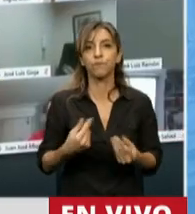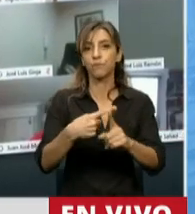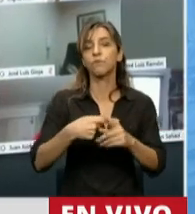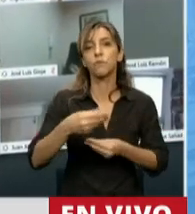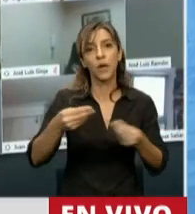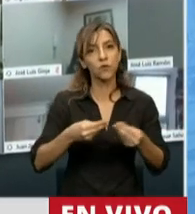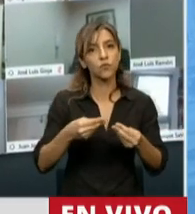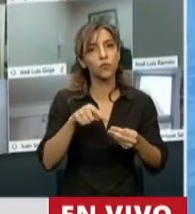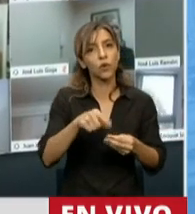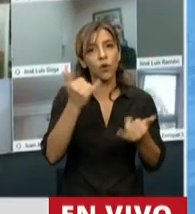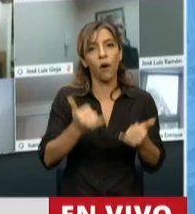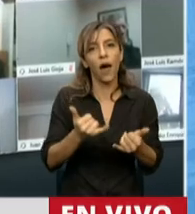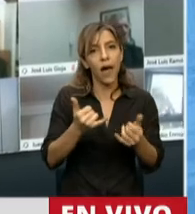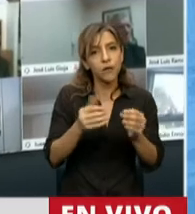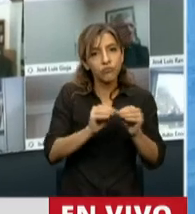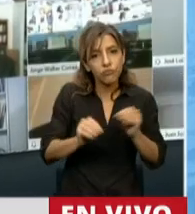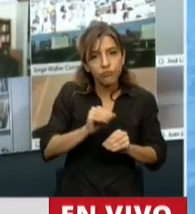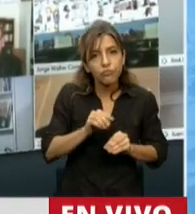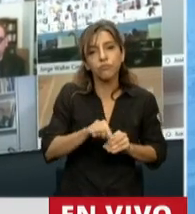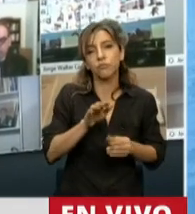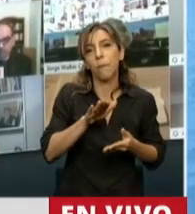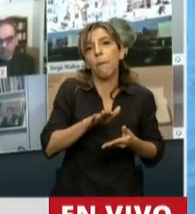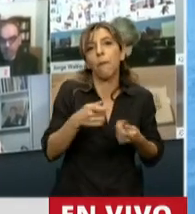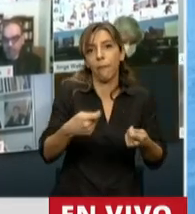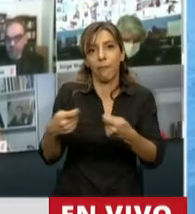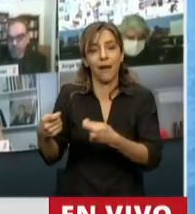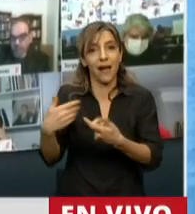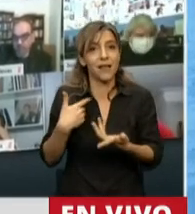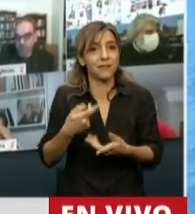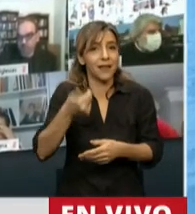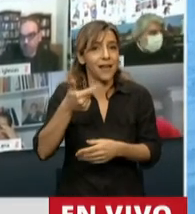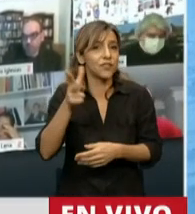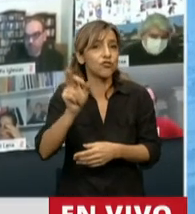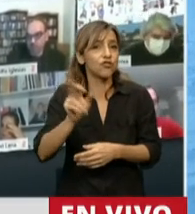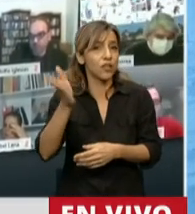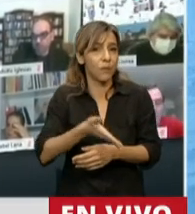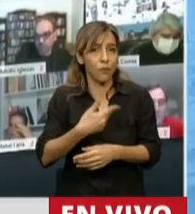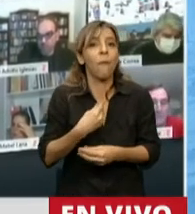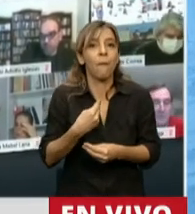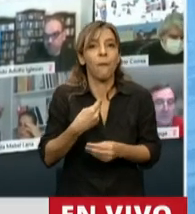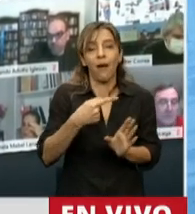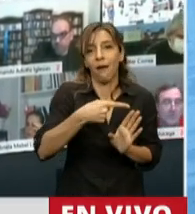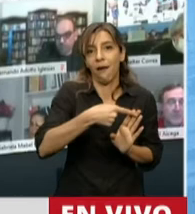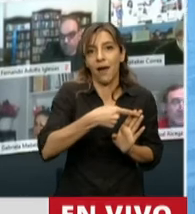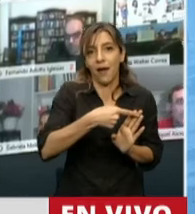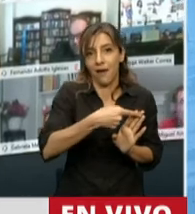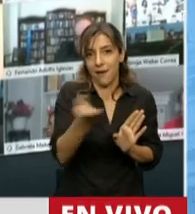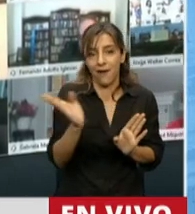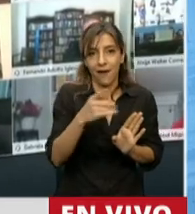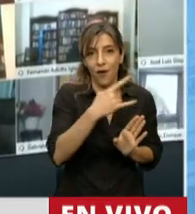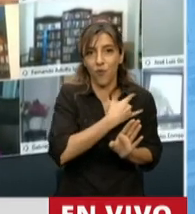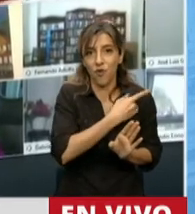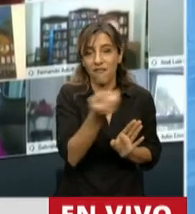de funcionamiento de casi el 80% para todo el sistema de universidades públicas. Me parece que tiene